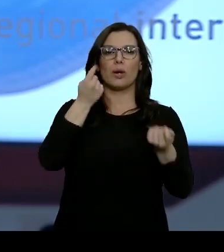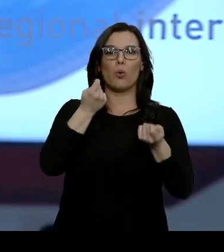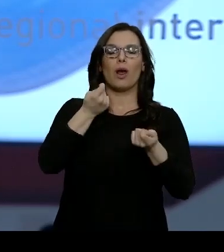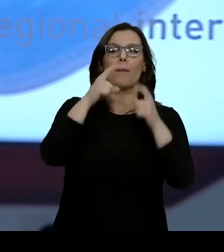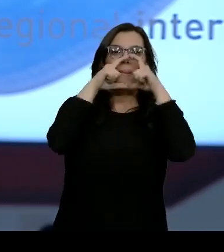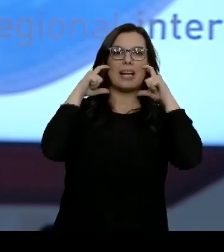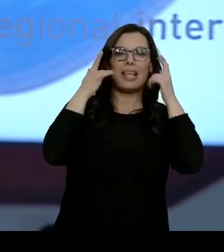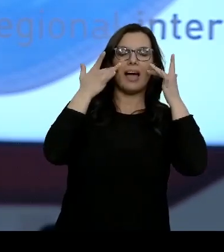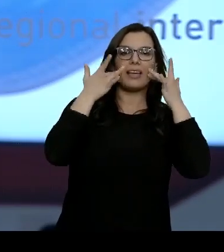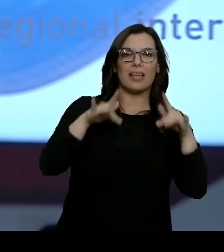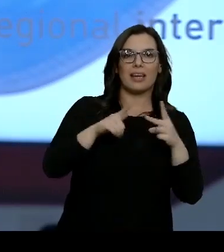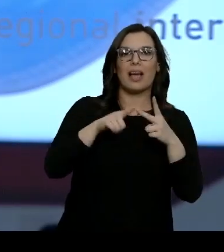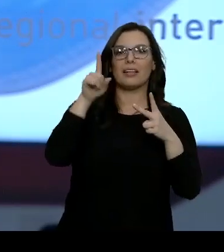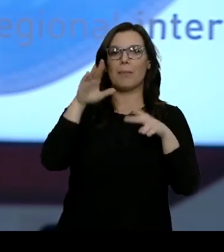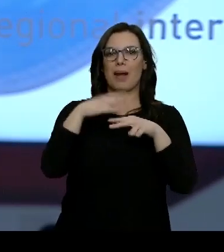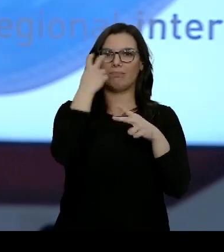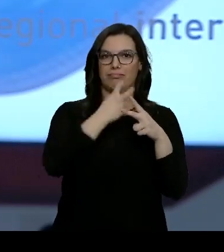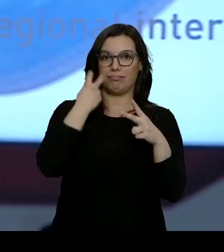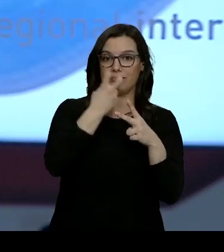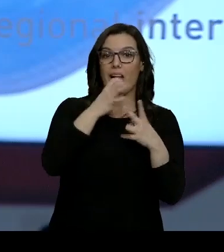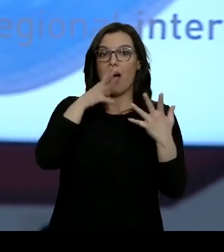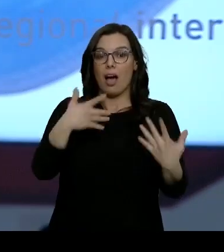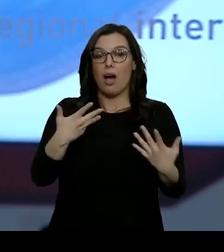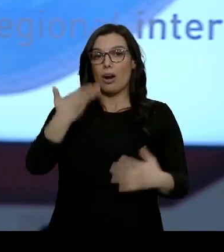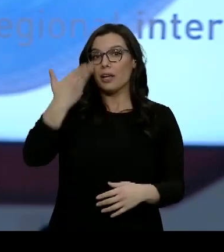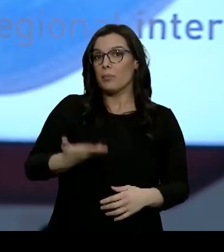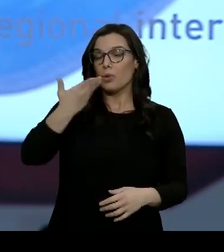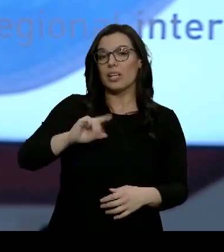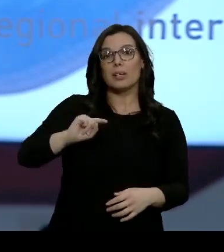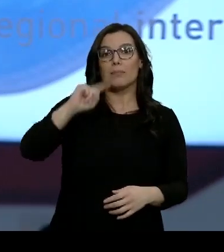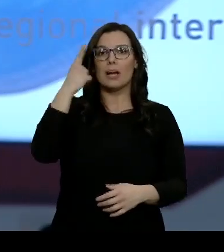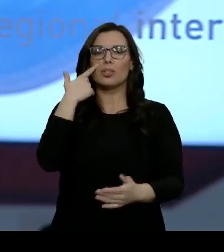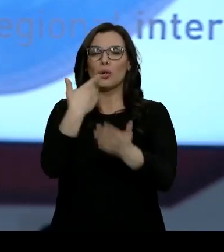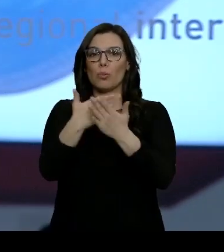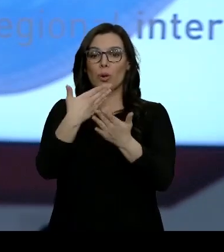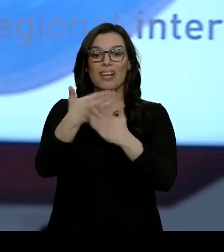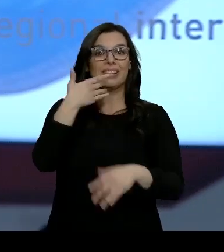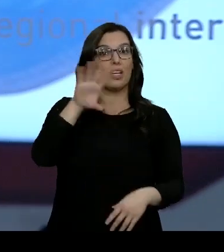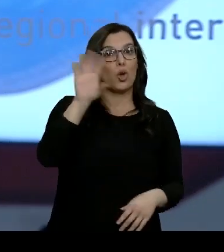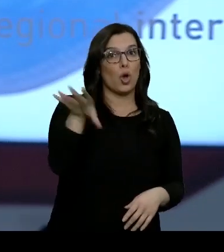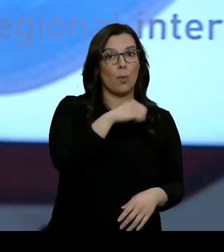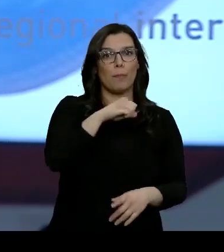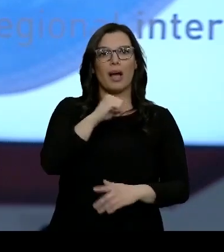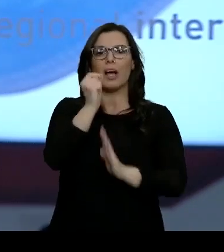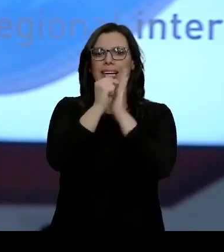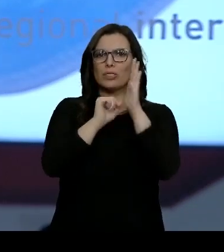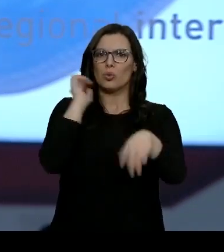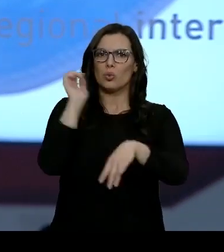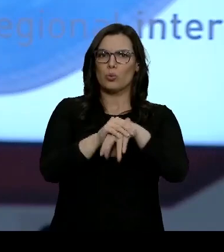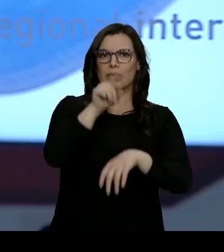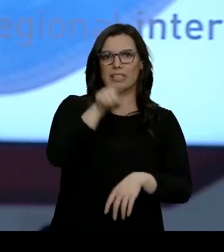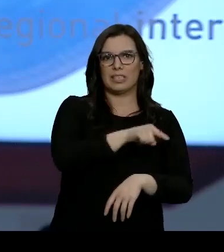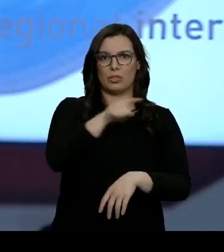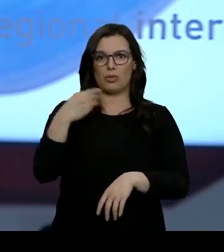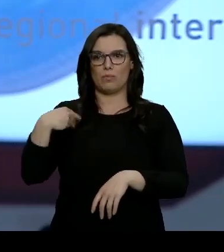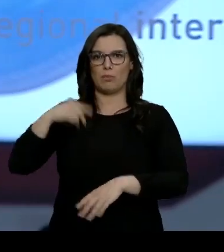higiénicas como las de lectura labial. Por eso, ahora es más importante que nunca comprobar a la hora de comprar que cumplen los requisitos que